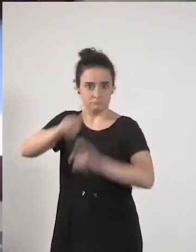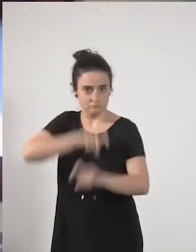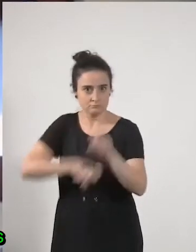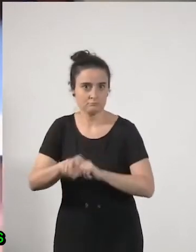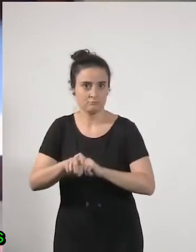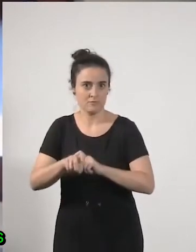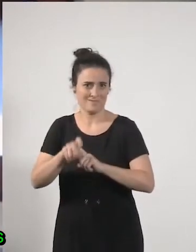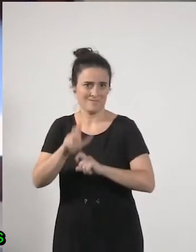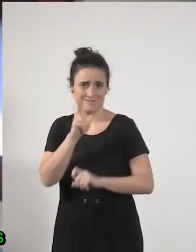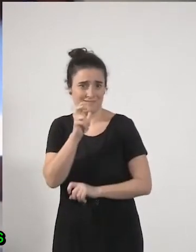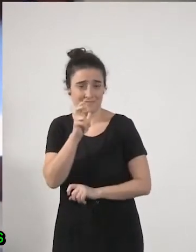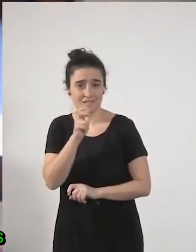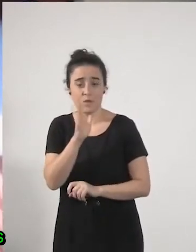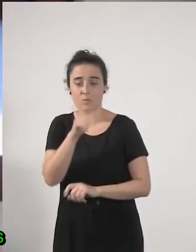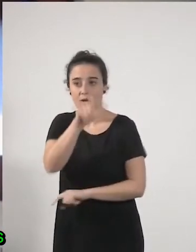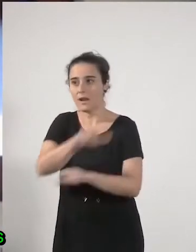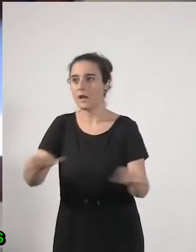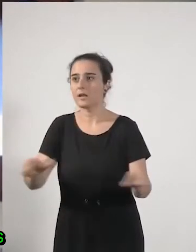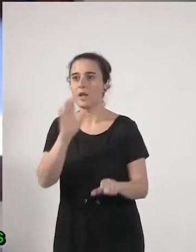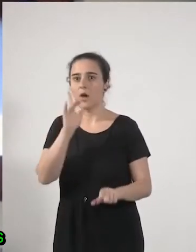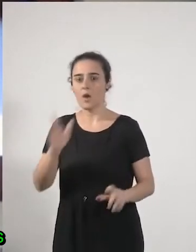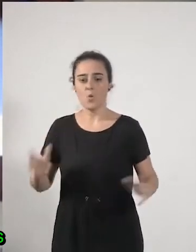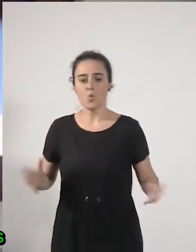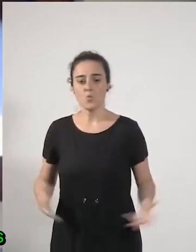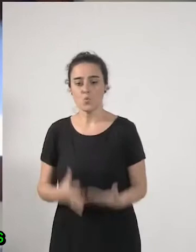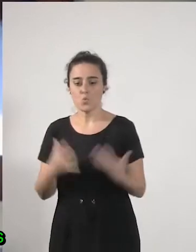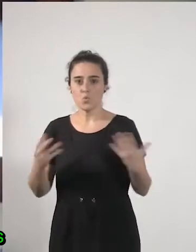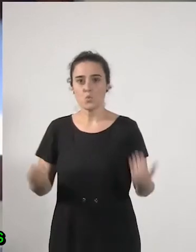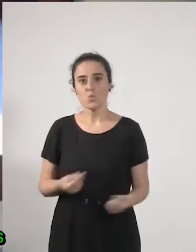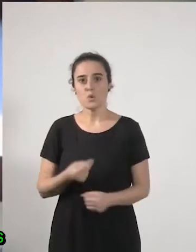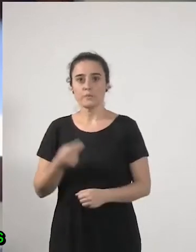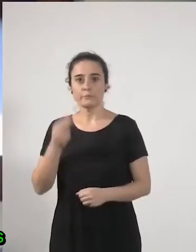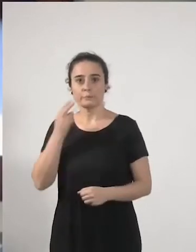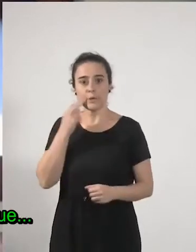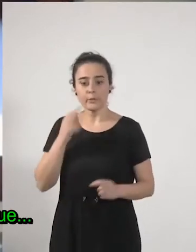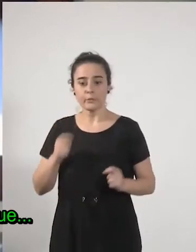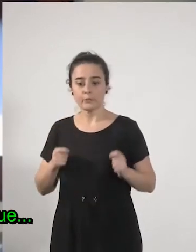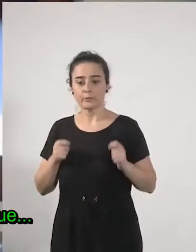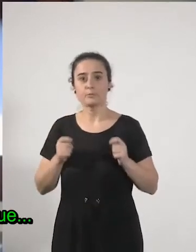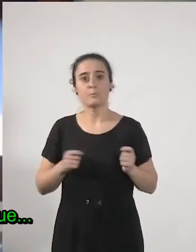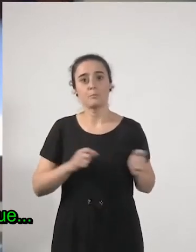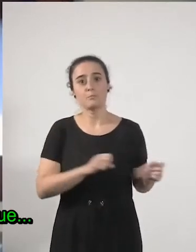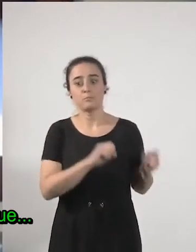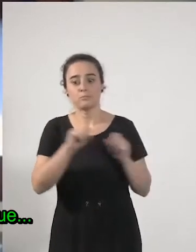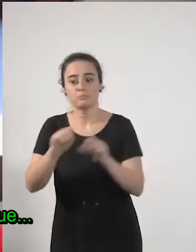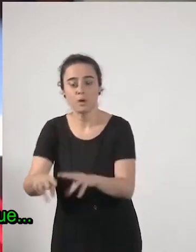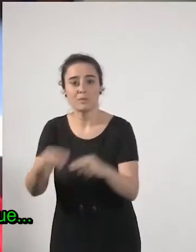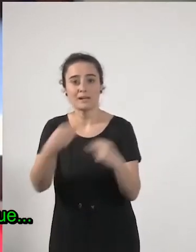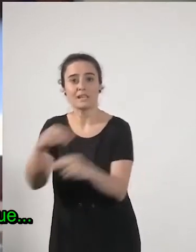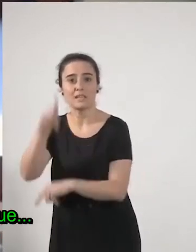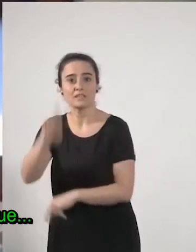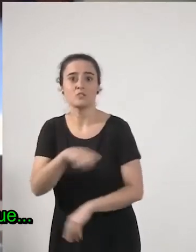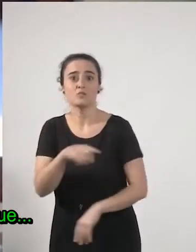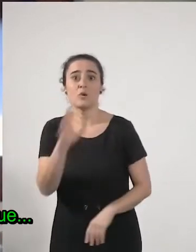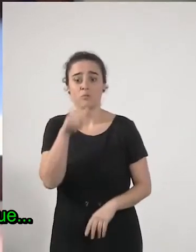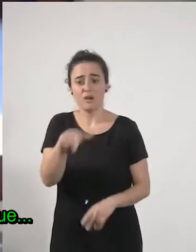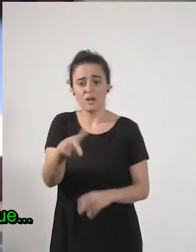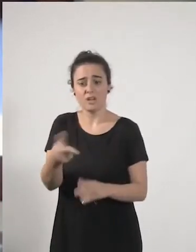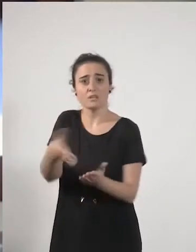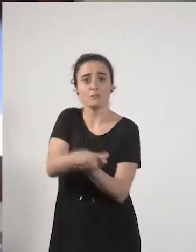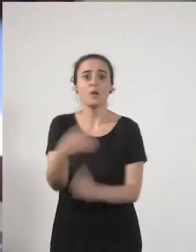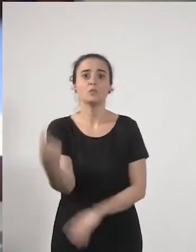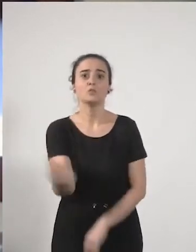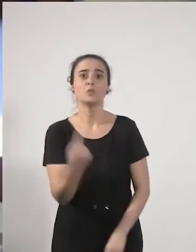de que ahora ya la gente no se atreva a ir a las residencias porque encima va a morir solo porque todos esos